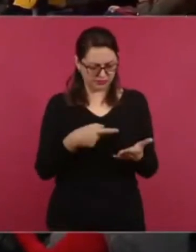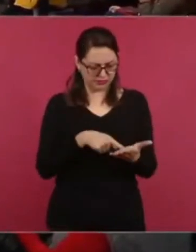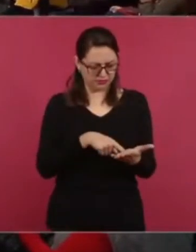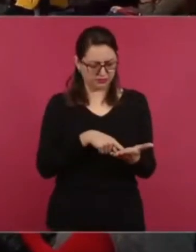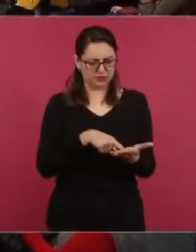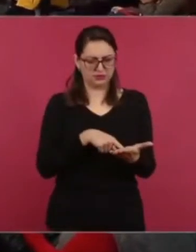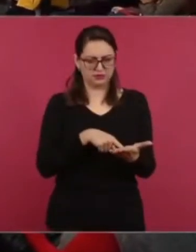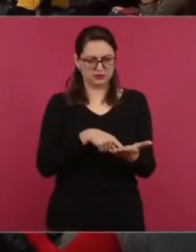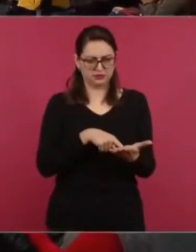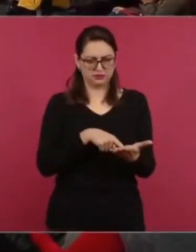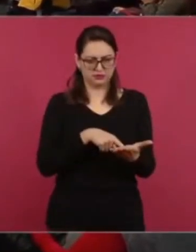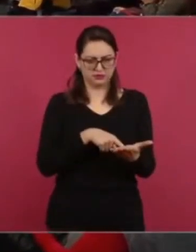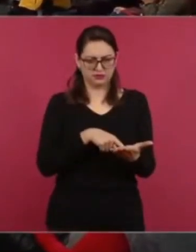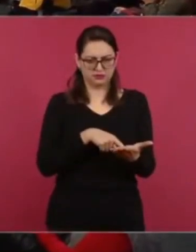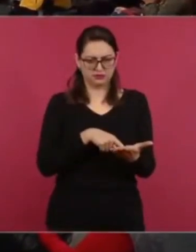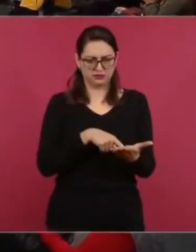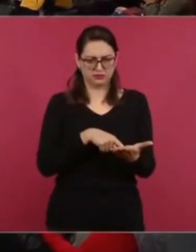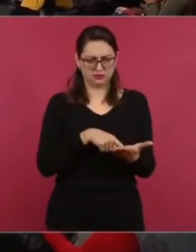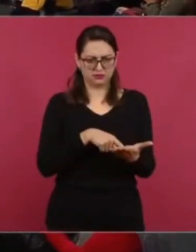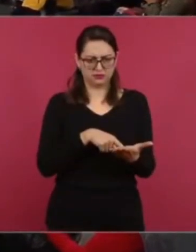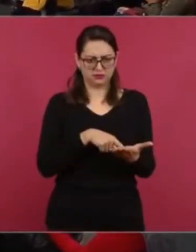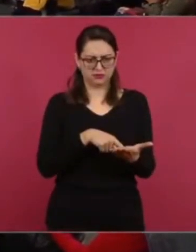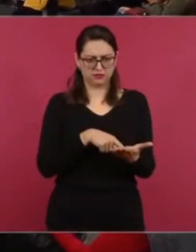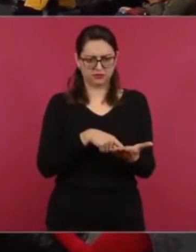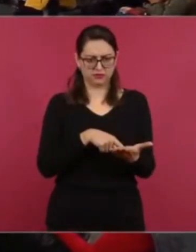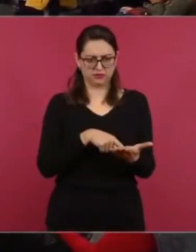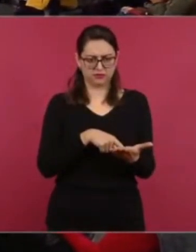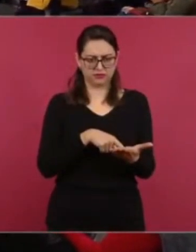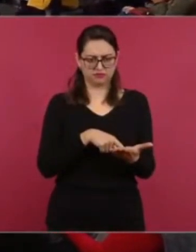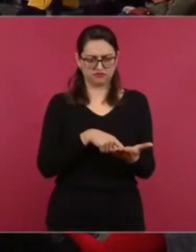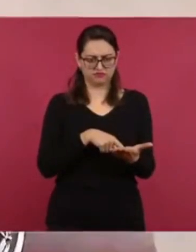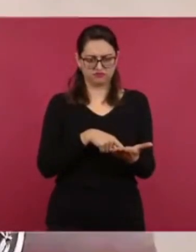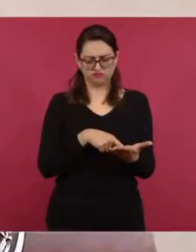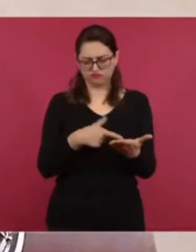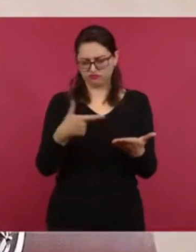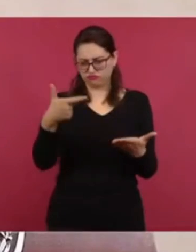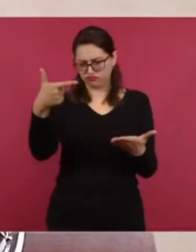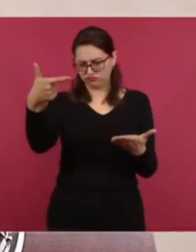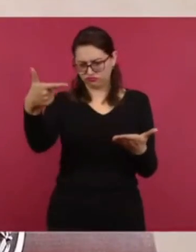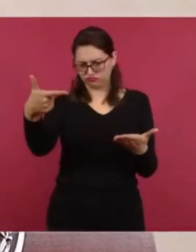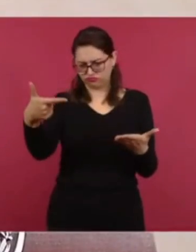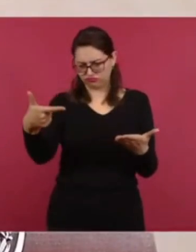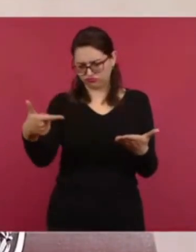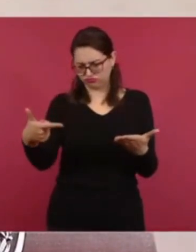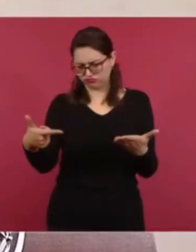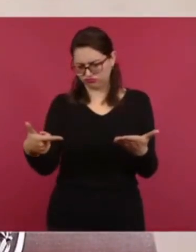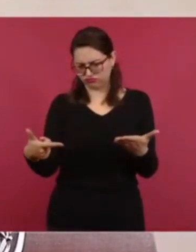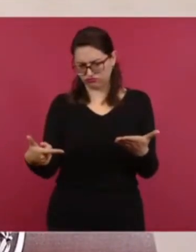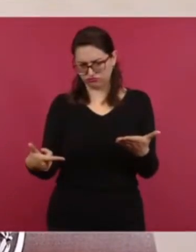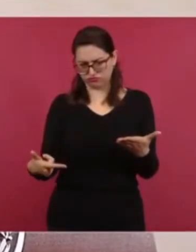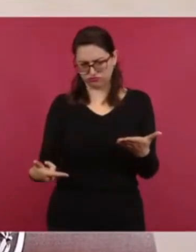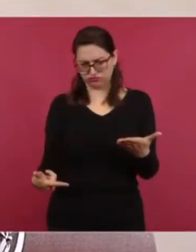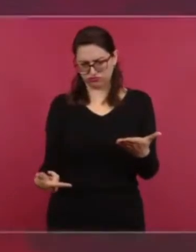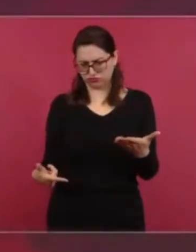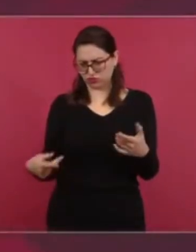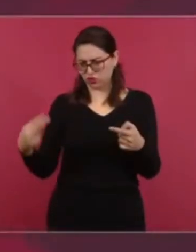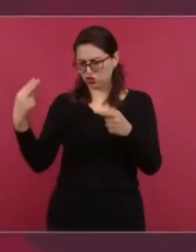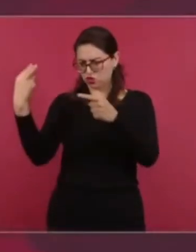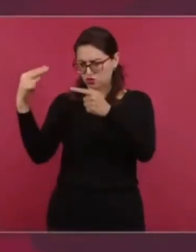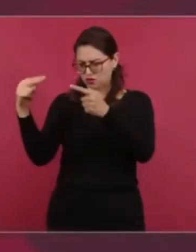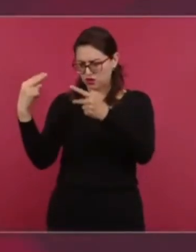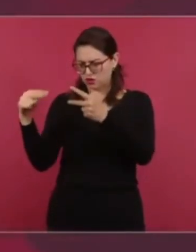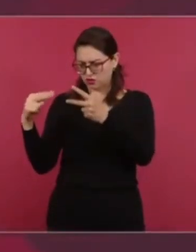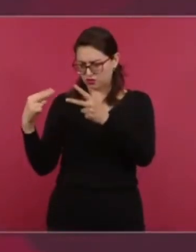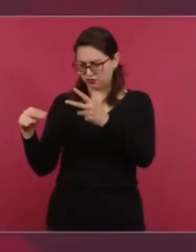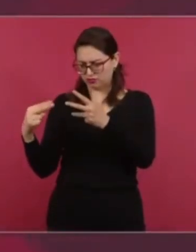una lista de los responsables